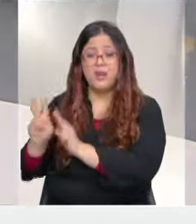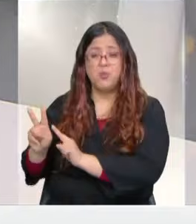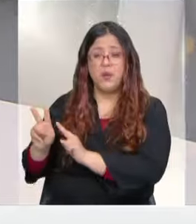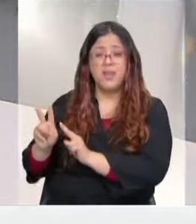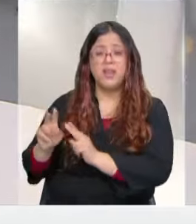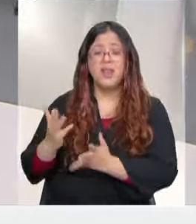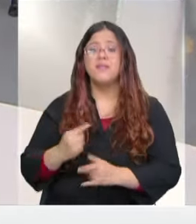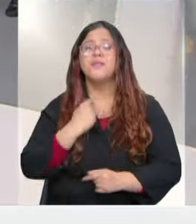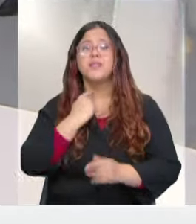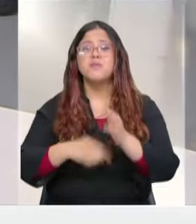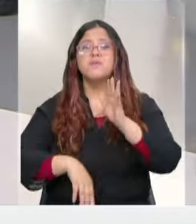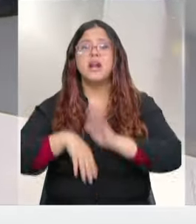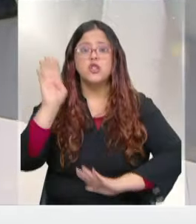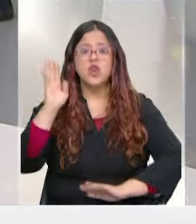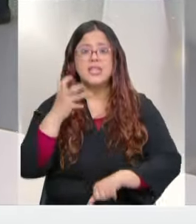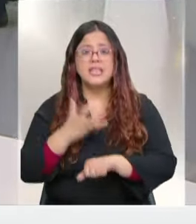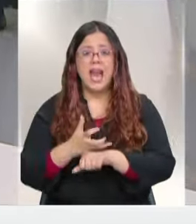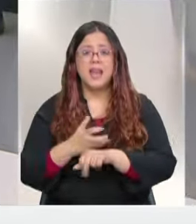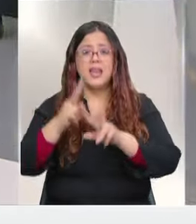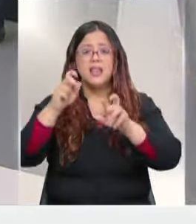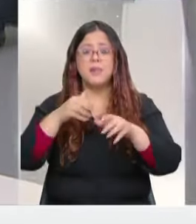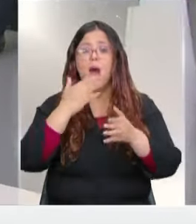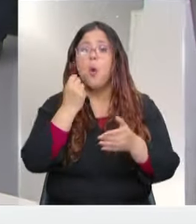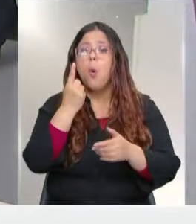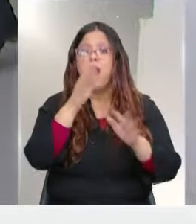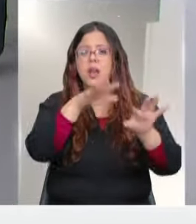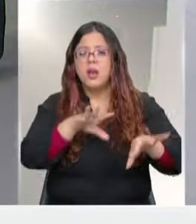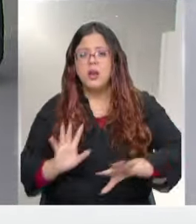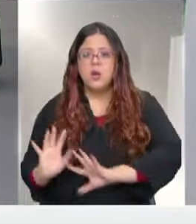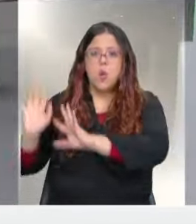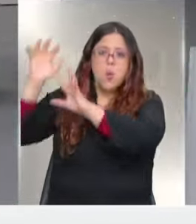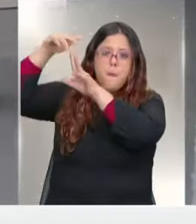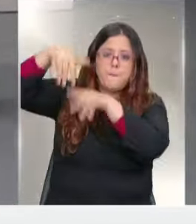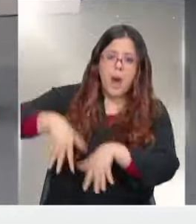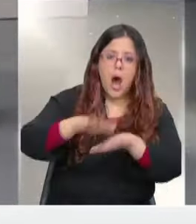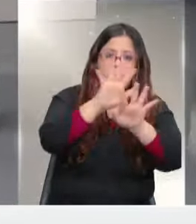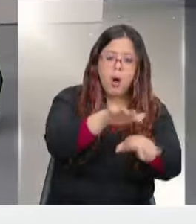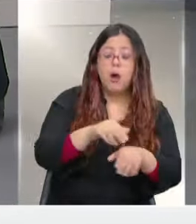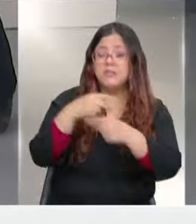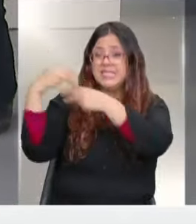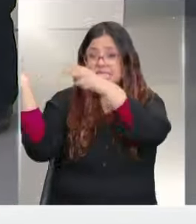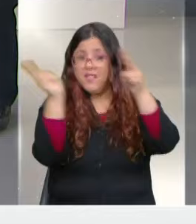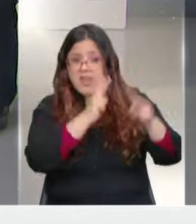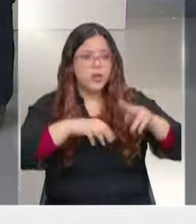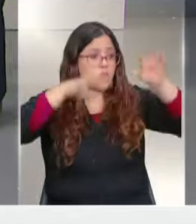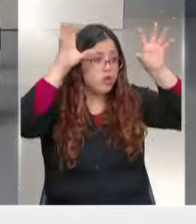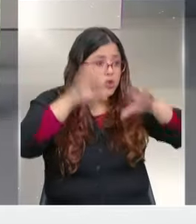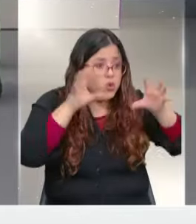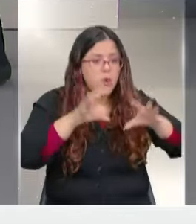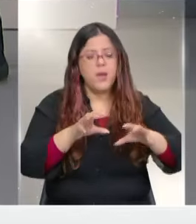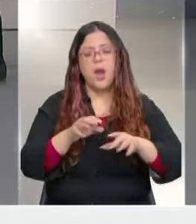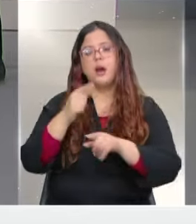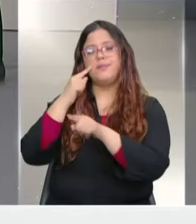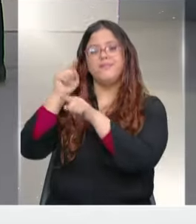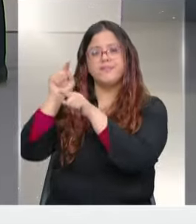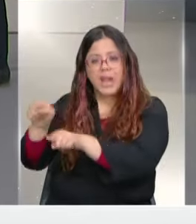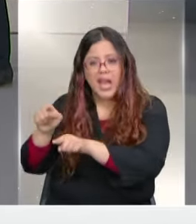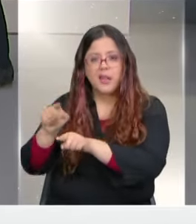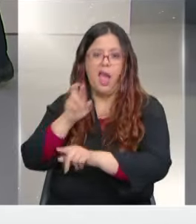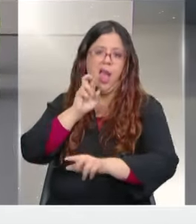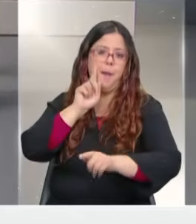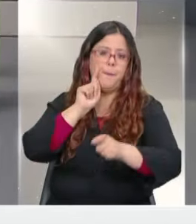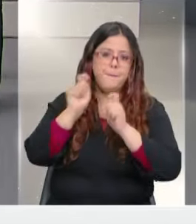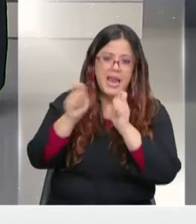daño, la principal afectación, las marejadas ciclónicas, más que el viento, más que la lluvia. Esto es lo que cobra vidas